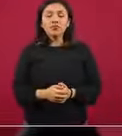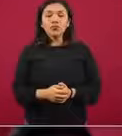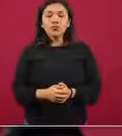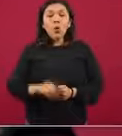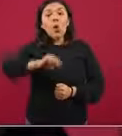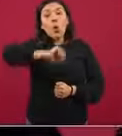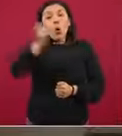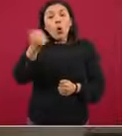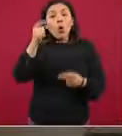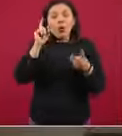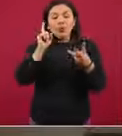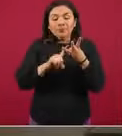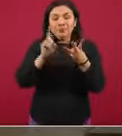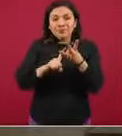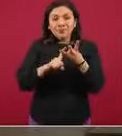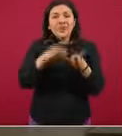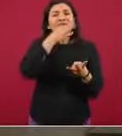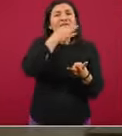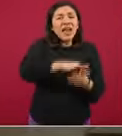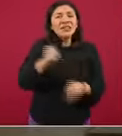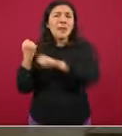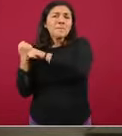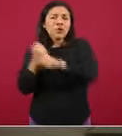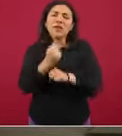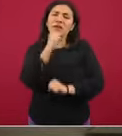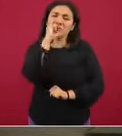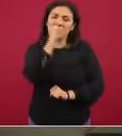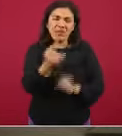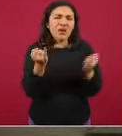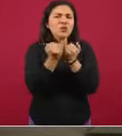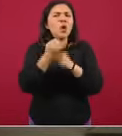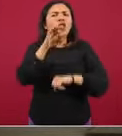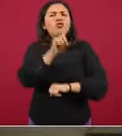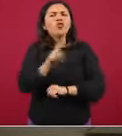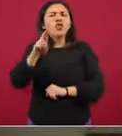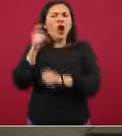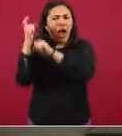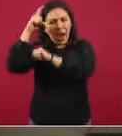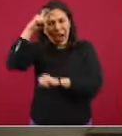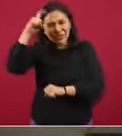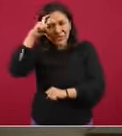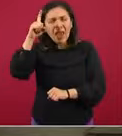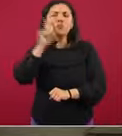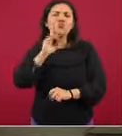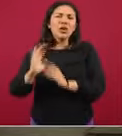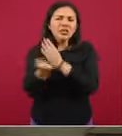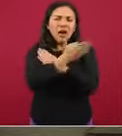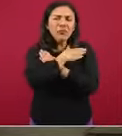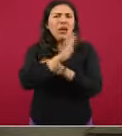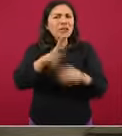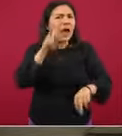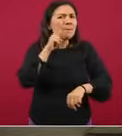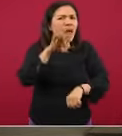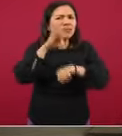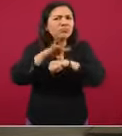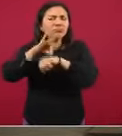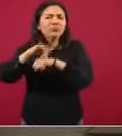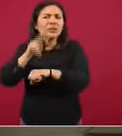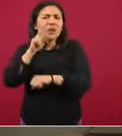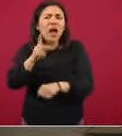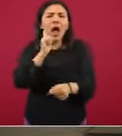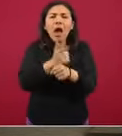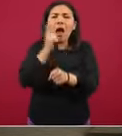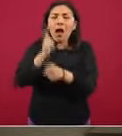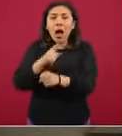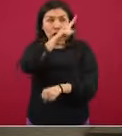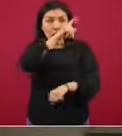El otro componente, no fiestas ni posadas, también lo comentó el doctor López-Gatell, la doctora Sheinman, y sí, hay bastante evidencia, hay evidencia en Nueva York, hay evidencia